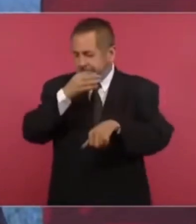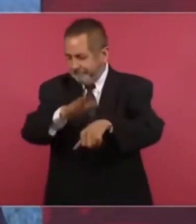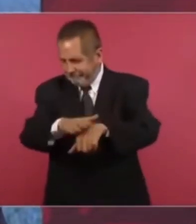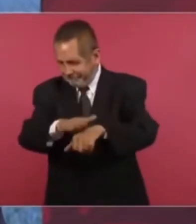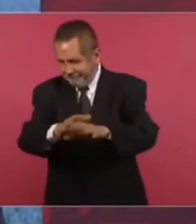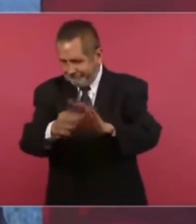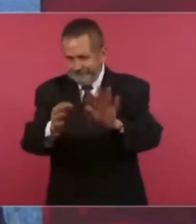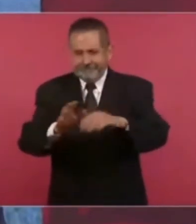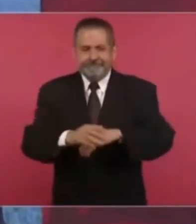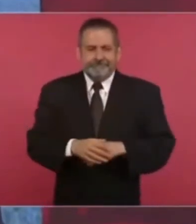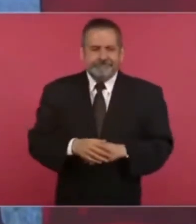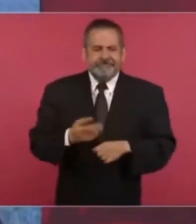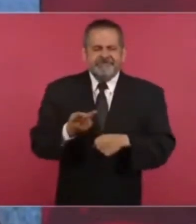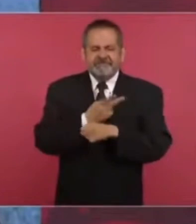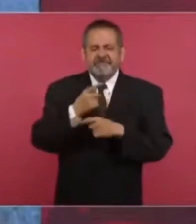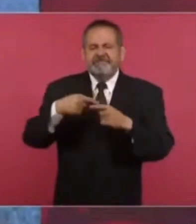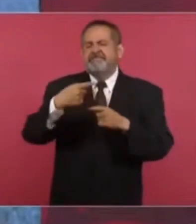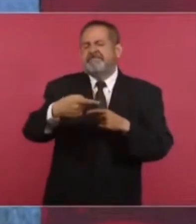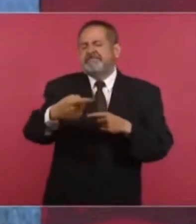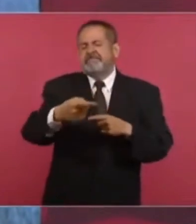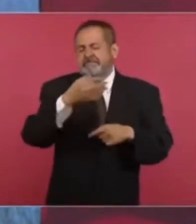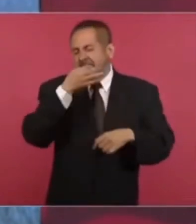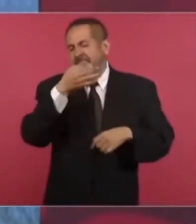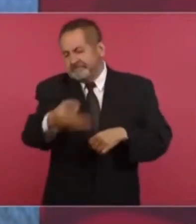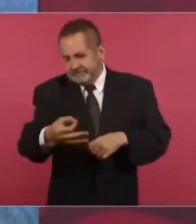lo que viene